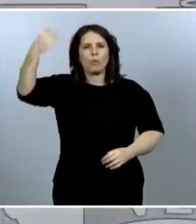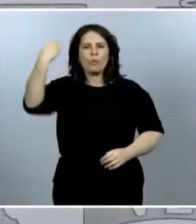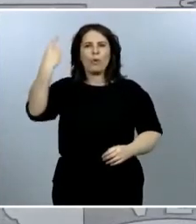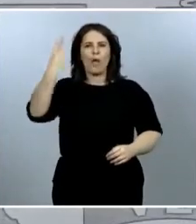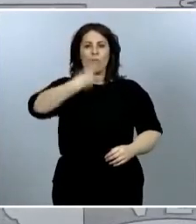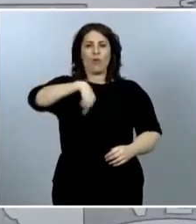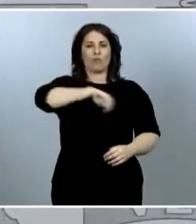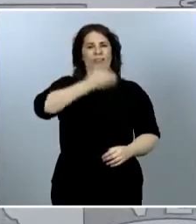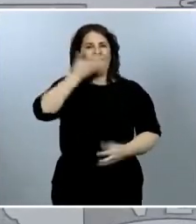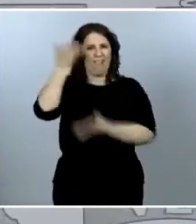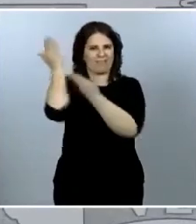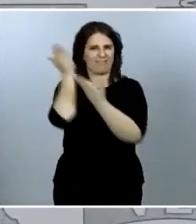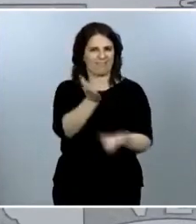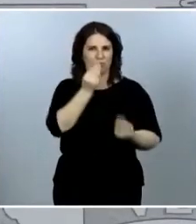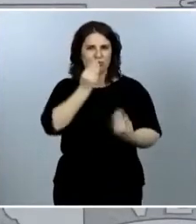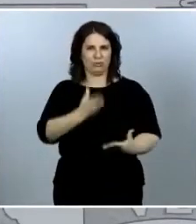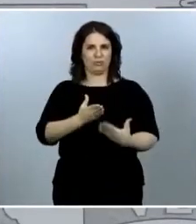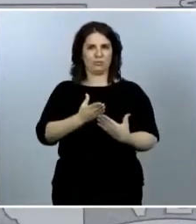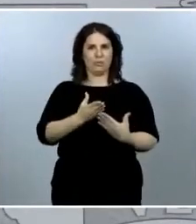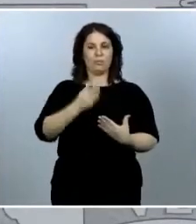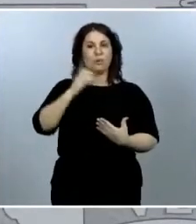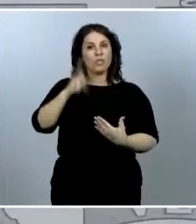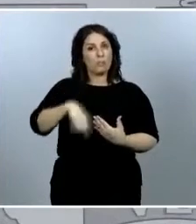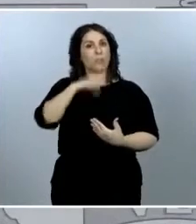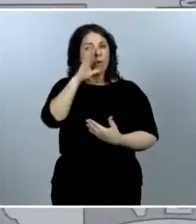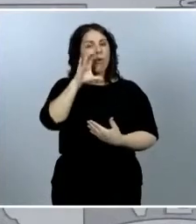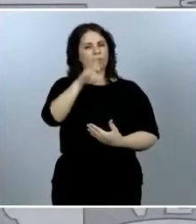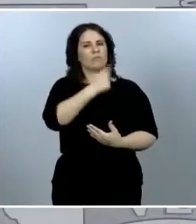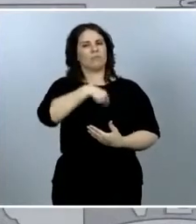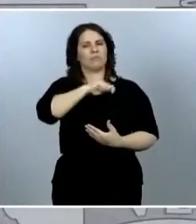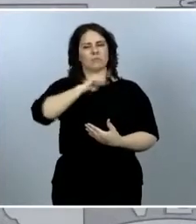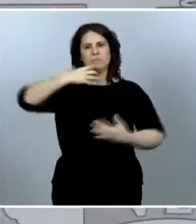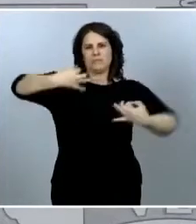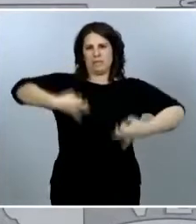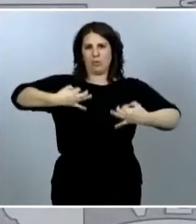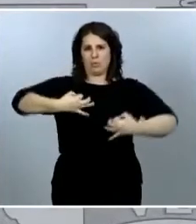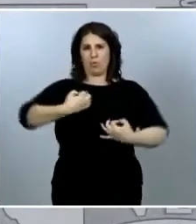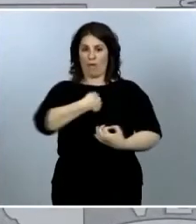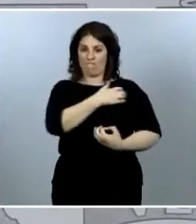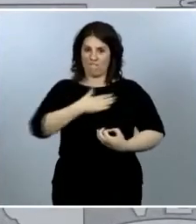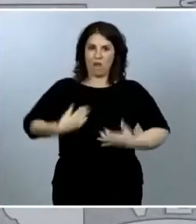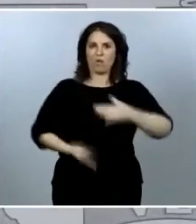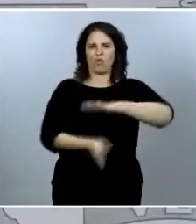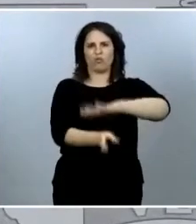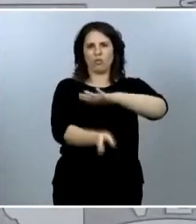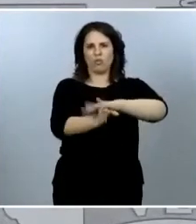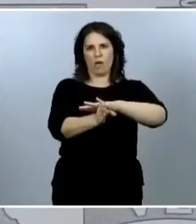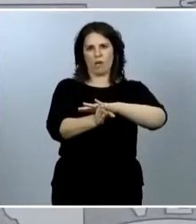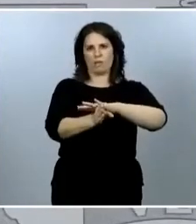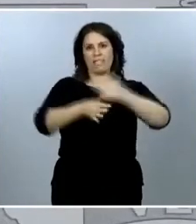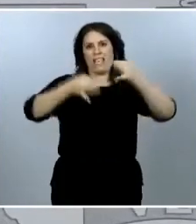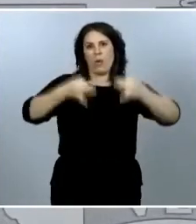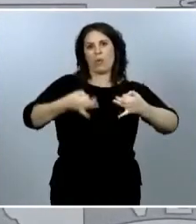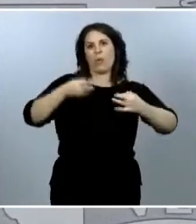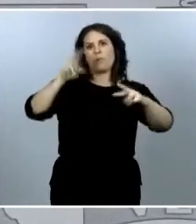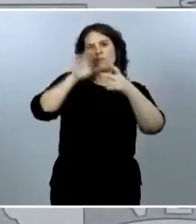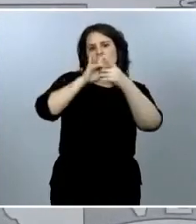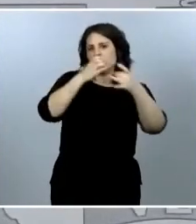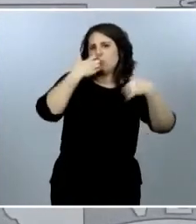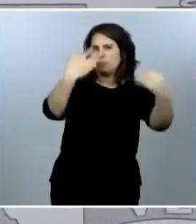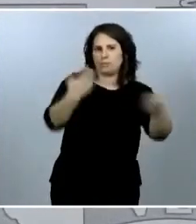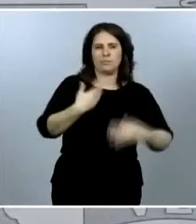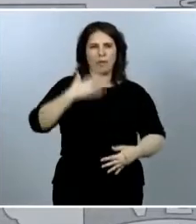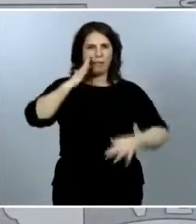pero también porque España es un país seguro. Hemos de seguir siendo un país seguro frente al delito, pero también debemos ser un país seguro frente